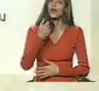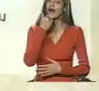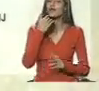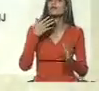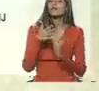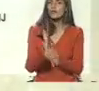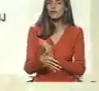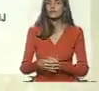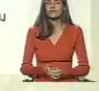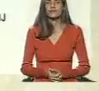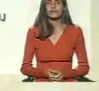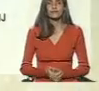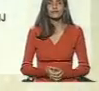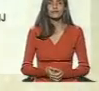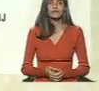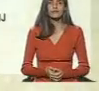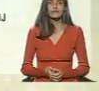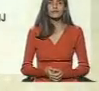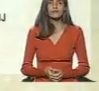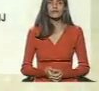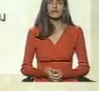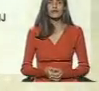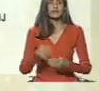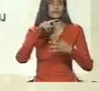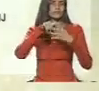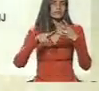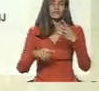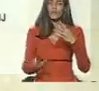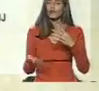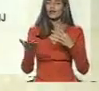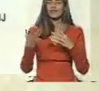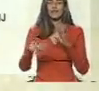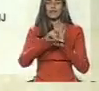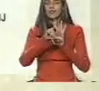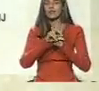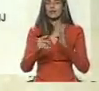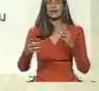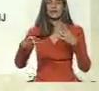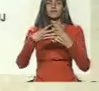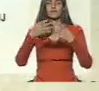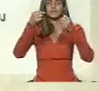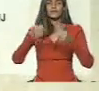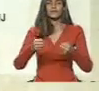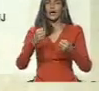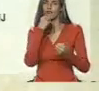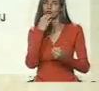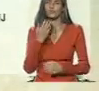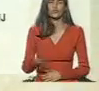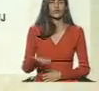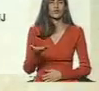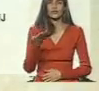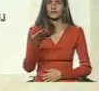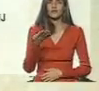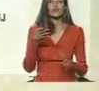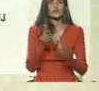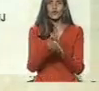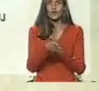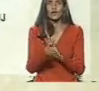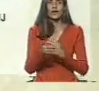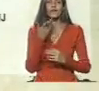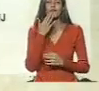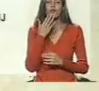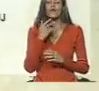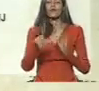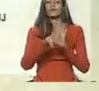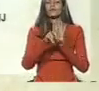las cuatro pastillas fundamentales del código orgánico penitenciario. O los ejes fundamentales sobre los cuales el